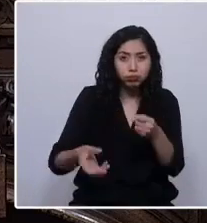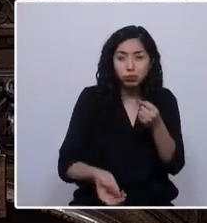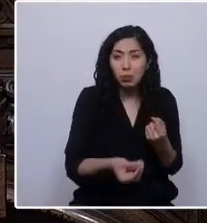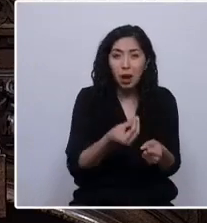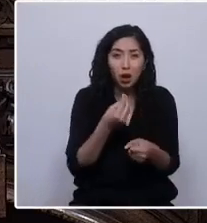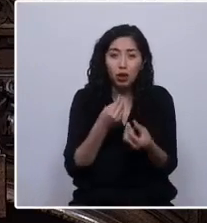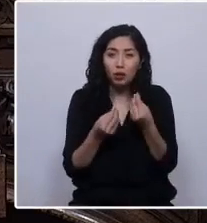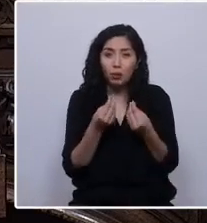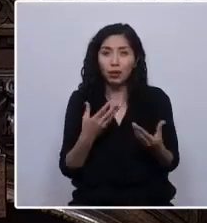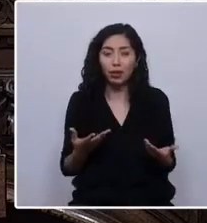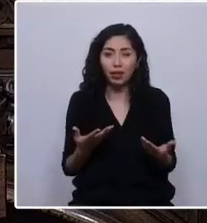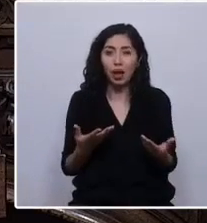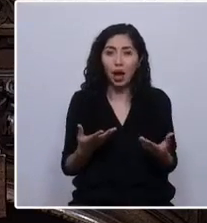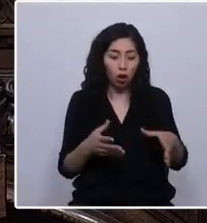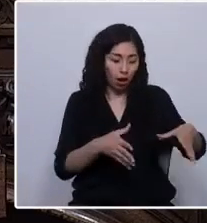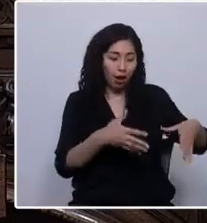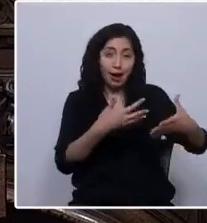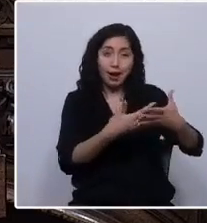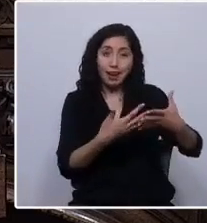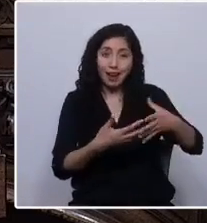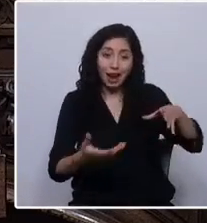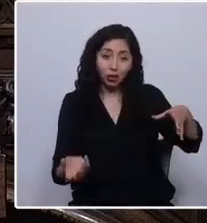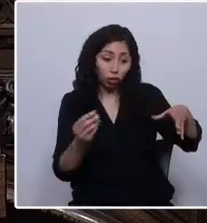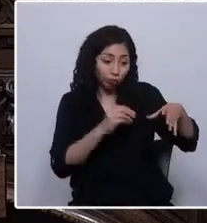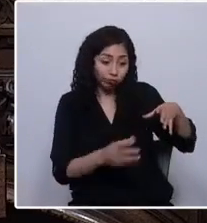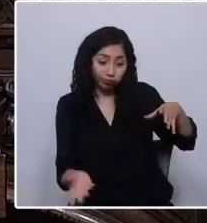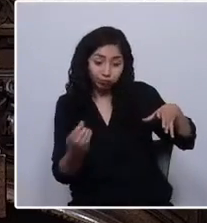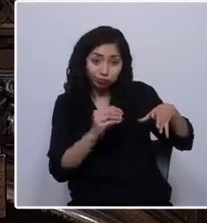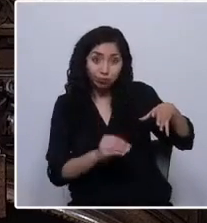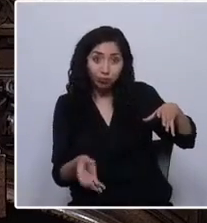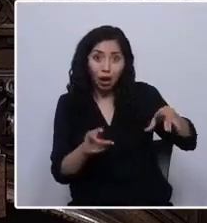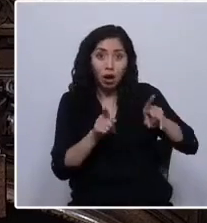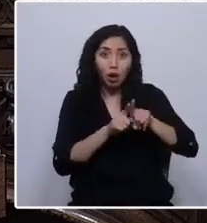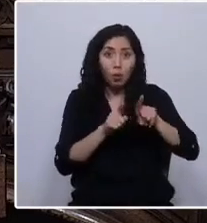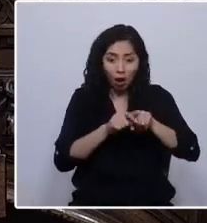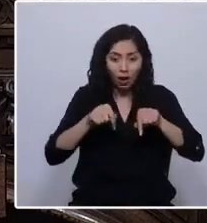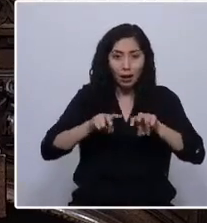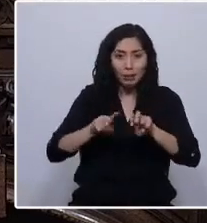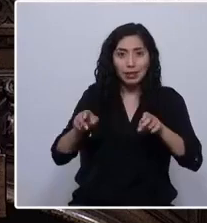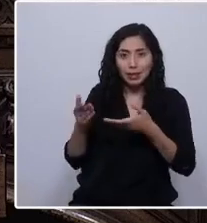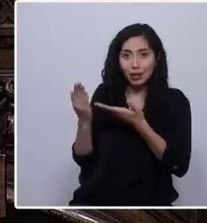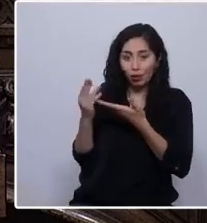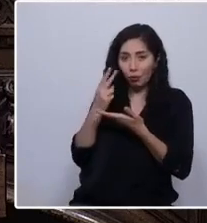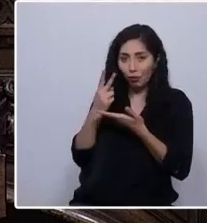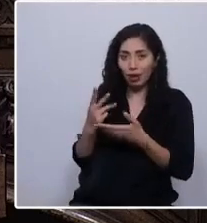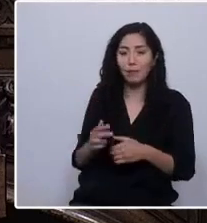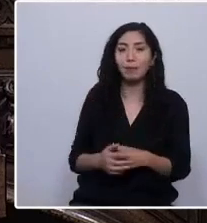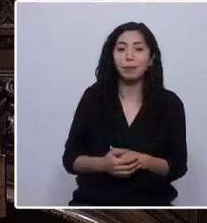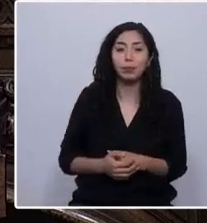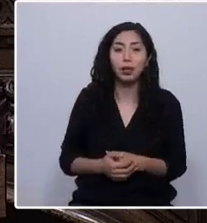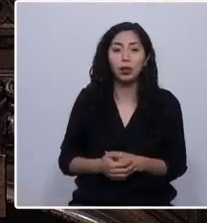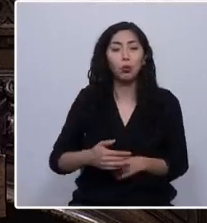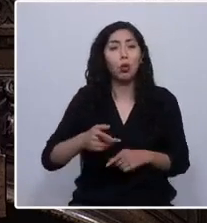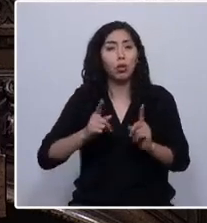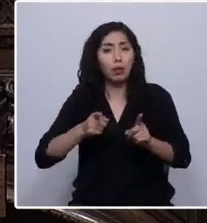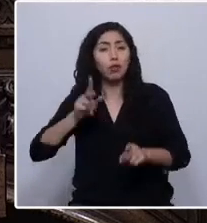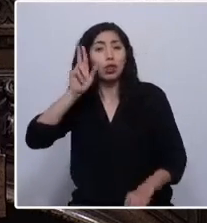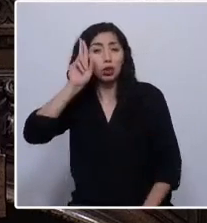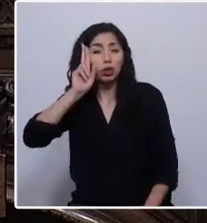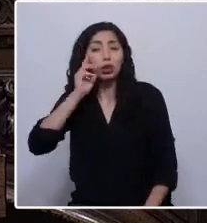canasto de junquillo como el que tengo en este momento en este hemiciclo. Debo recordarles también